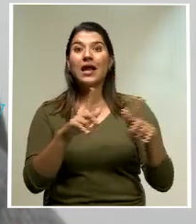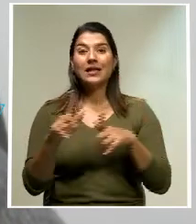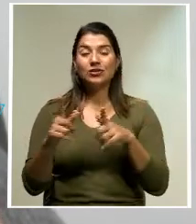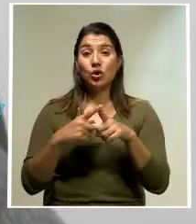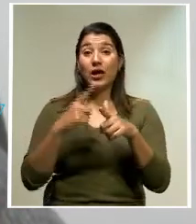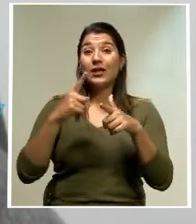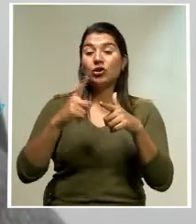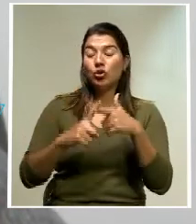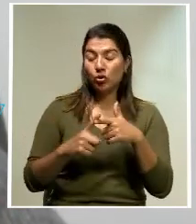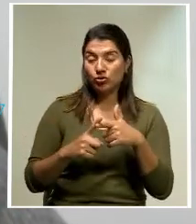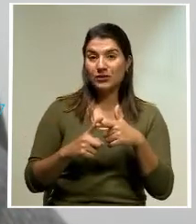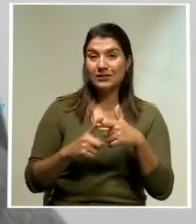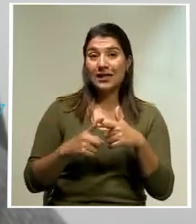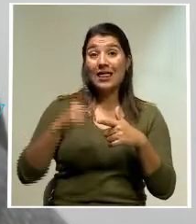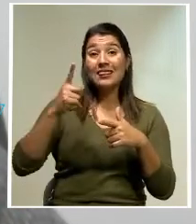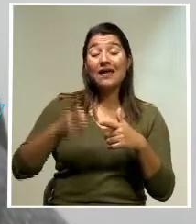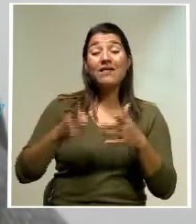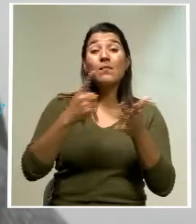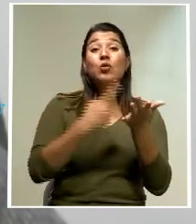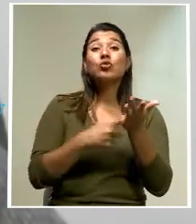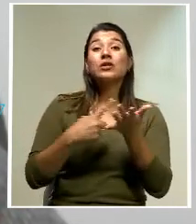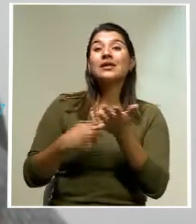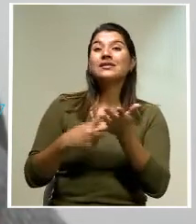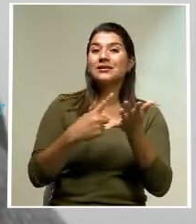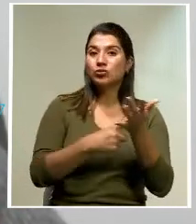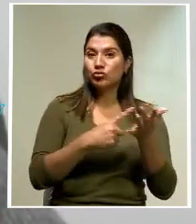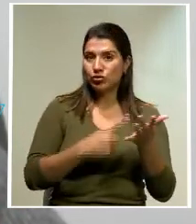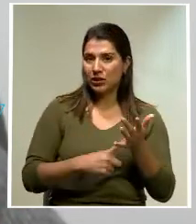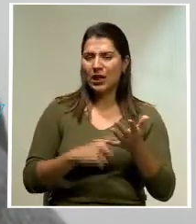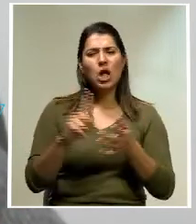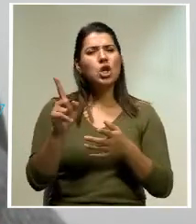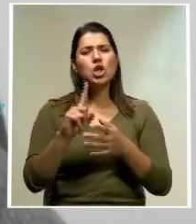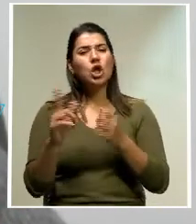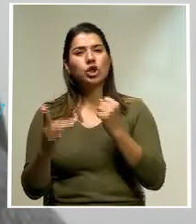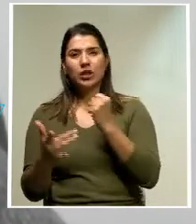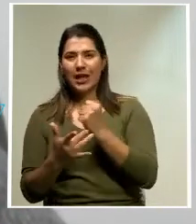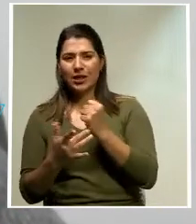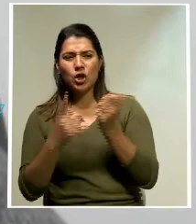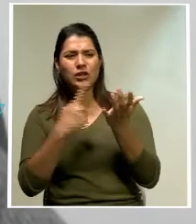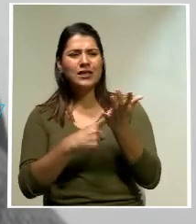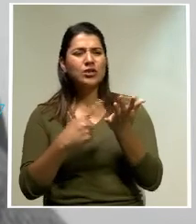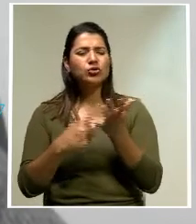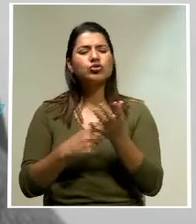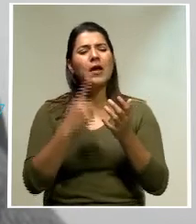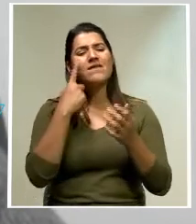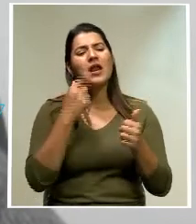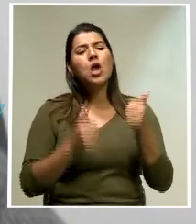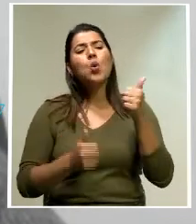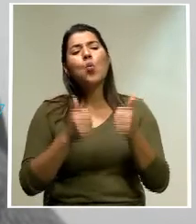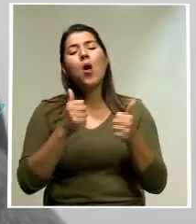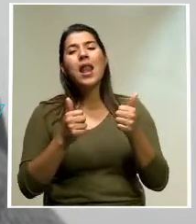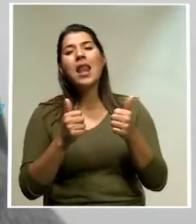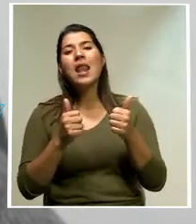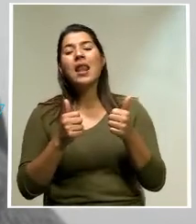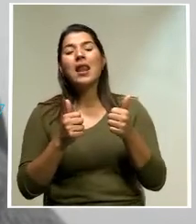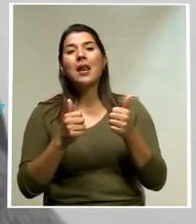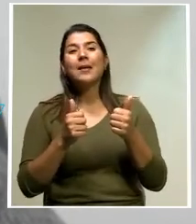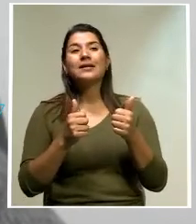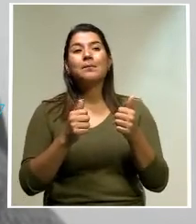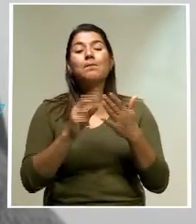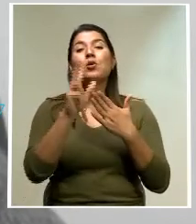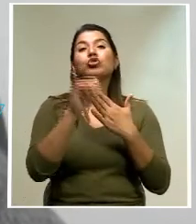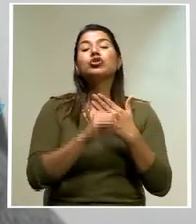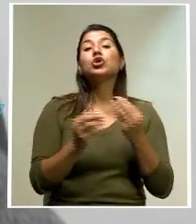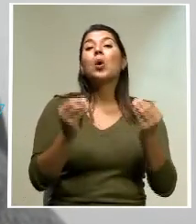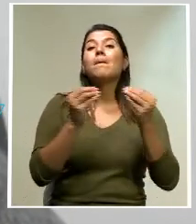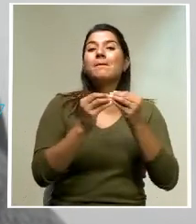tener una discusión ya no desde lo técnico, sino desde la conveniencia y cuáles esos proyectos a los